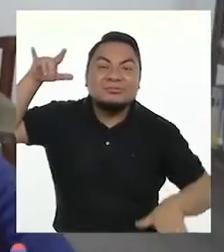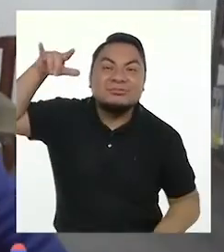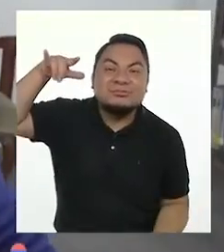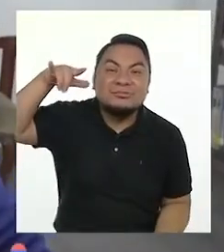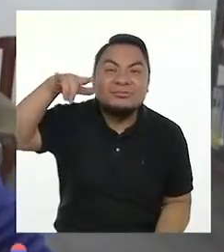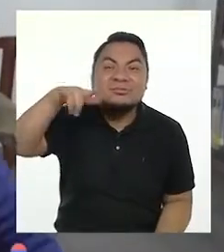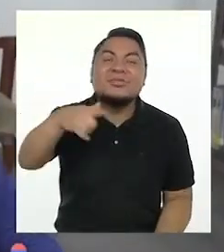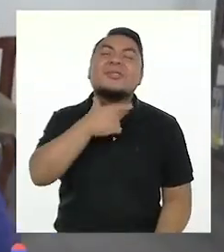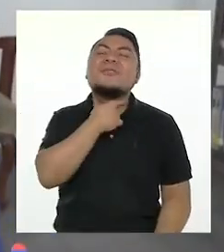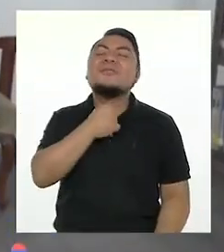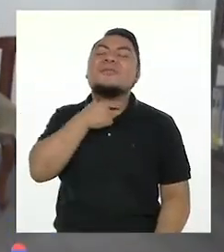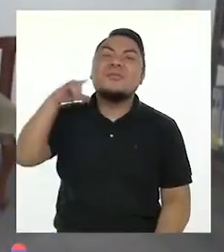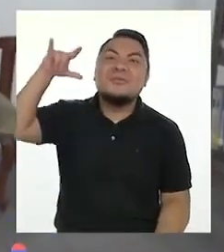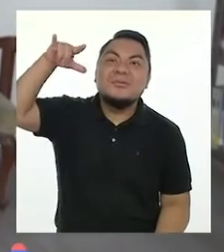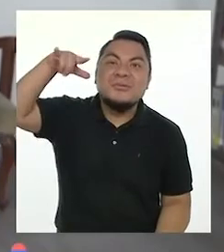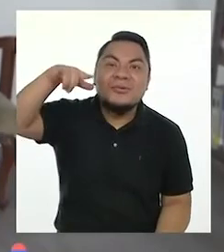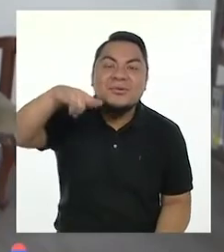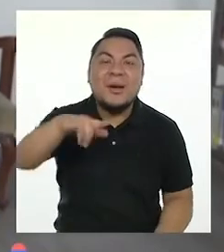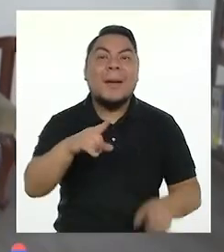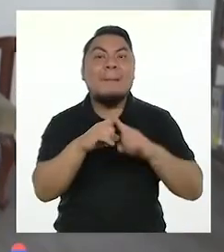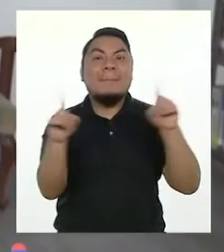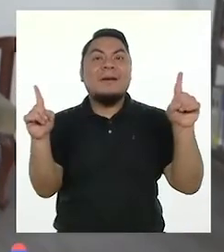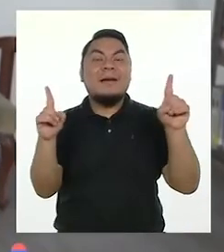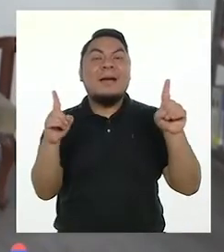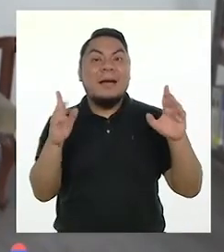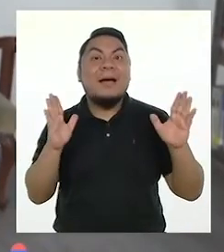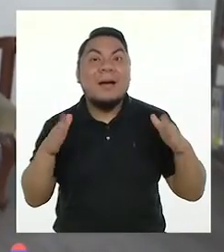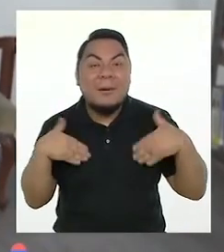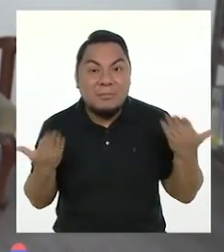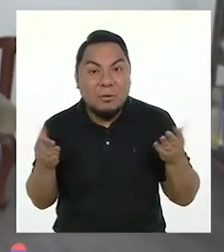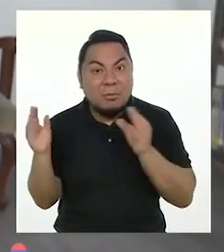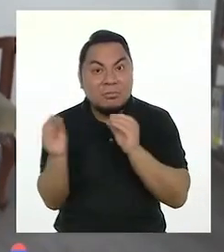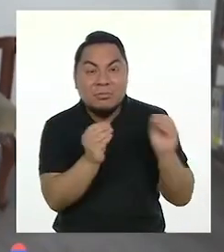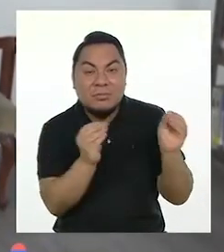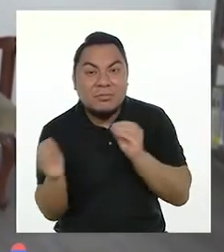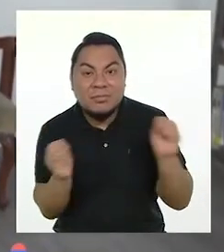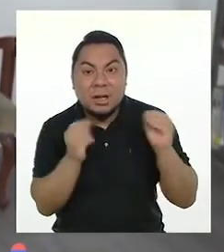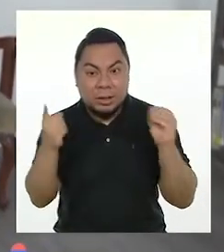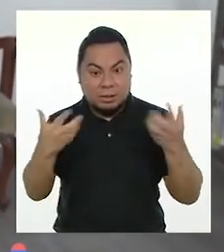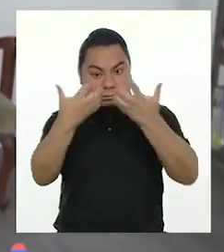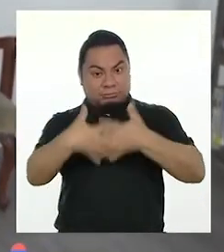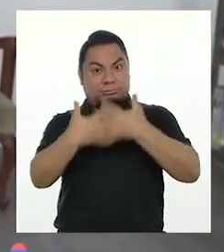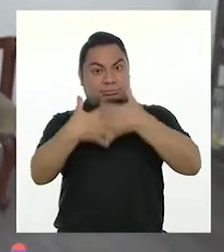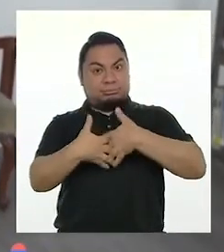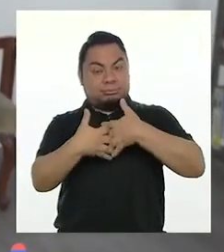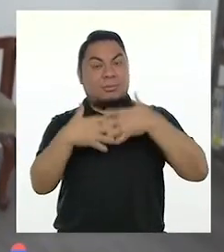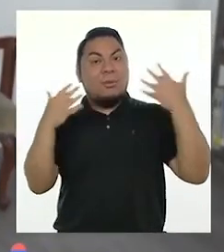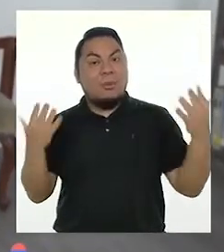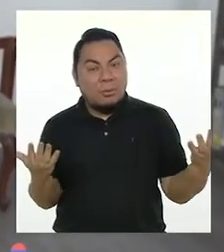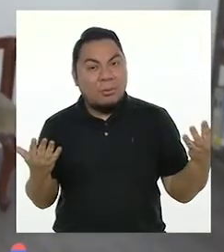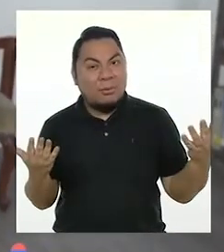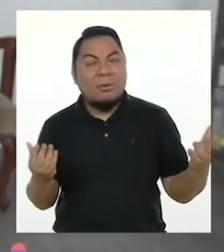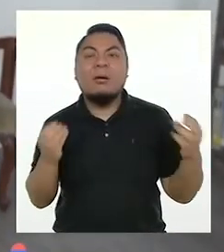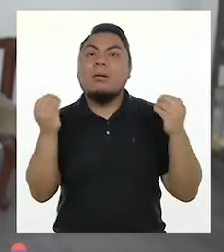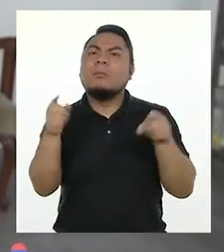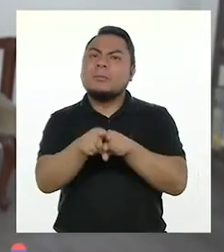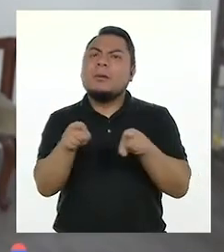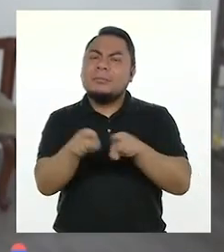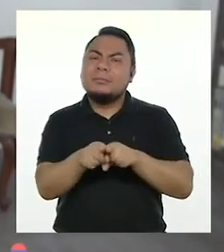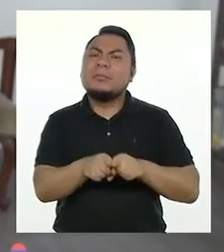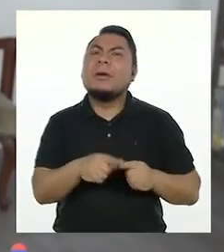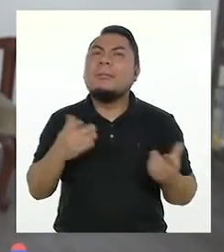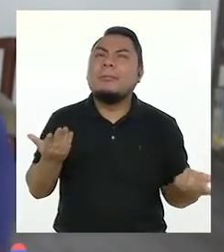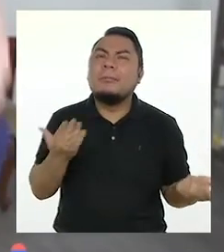Me encantó volar. Pero, ¿sólo podemos movernos en máquinas? O, también